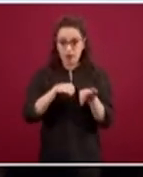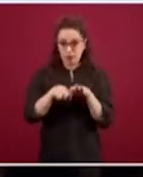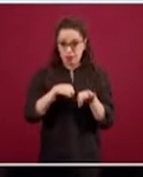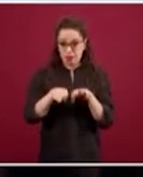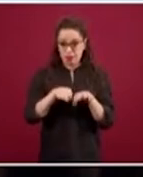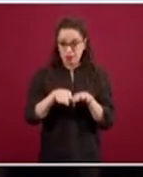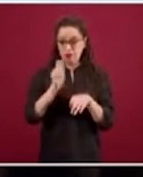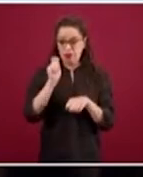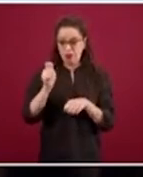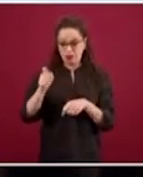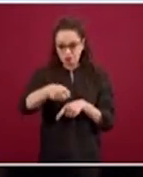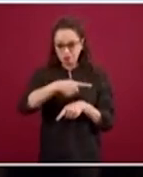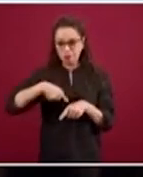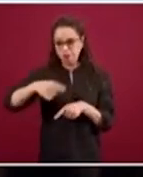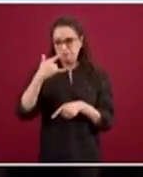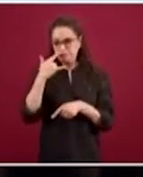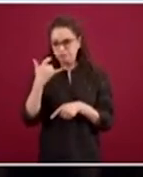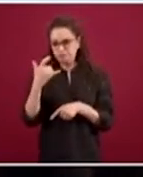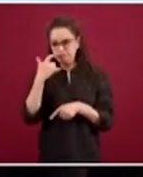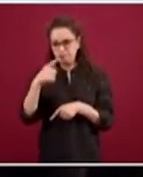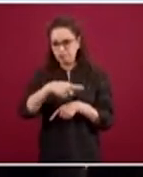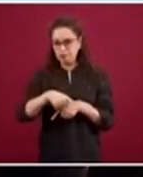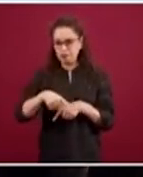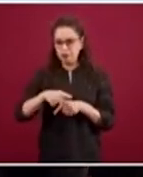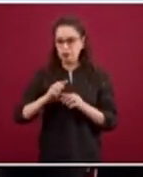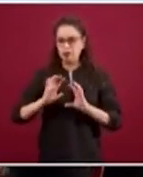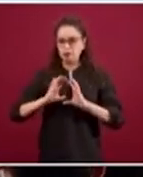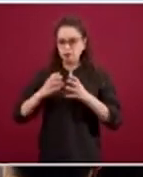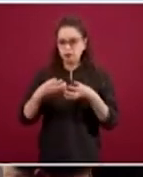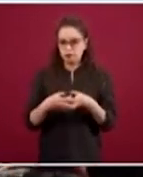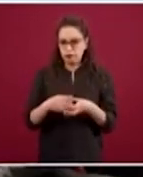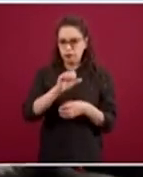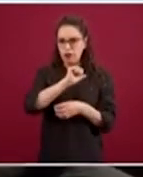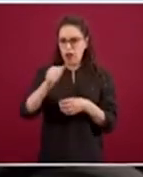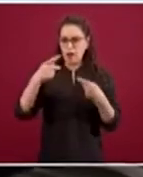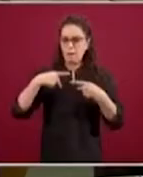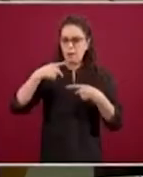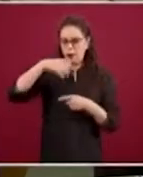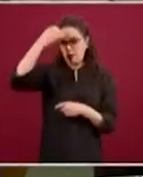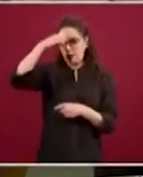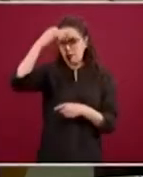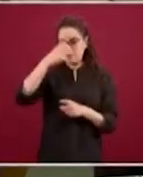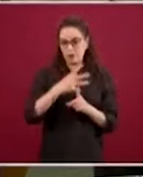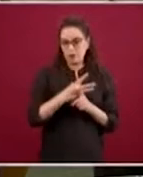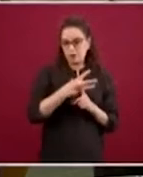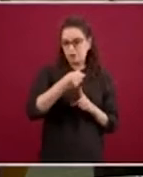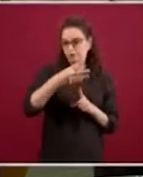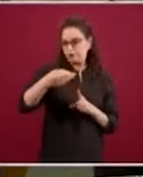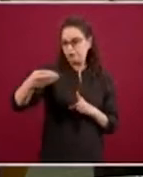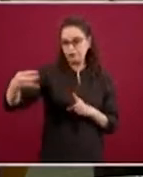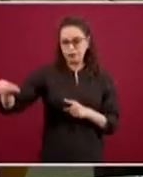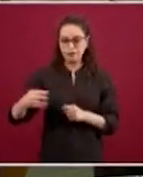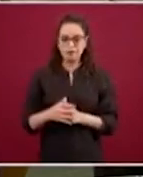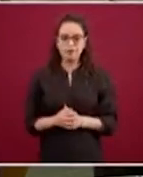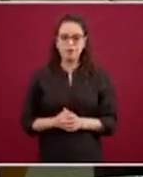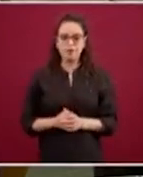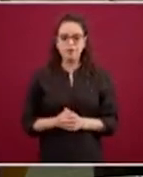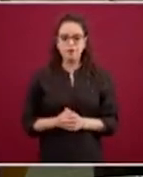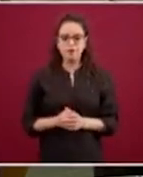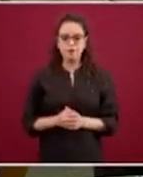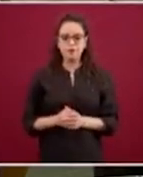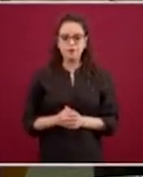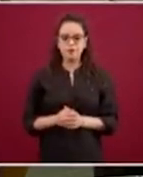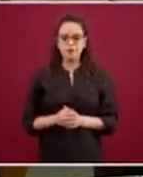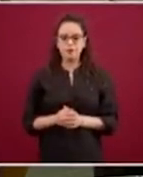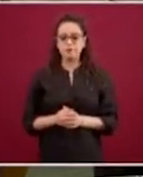de la unidad de inteligencia epidemiológica. ¿Qué concluimos de estas dos? El comportamiento de